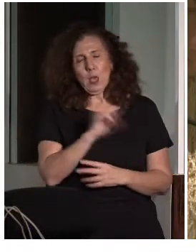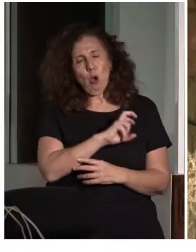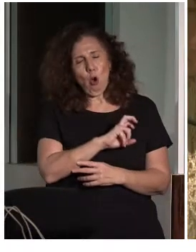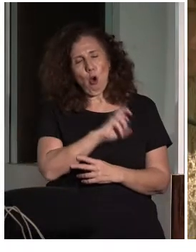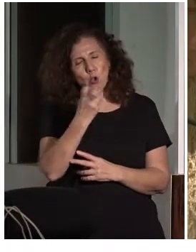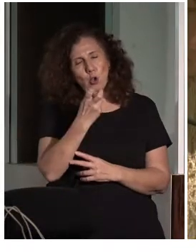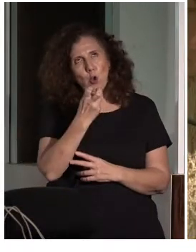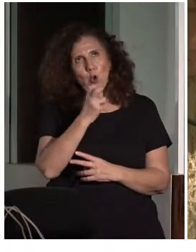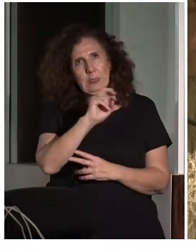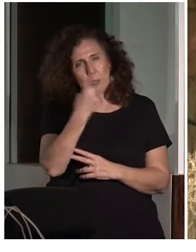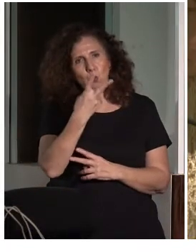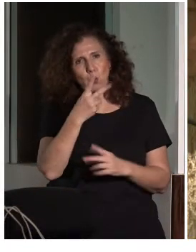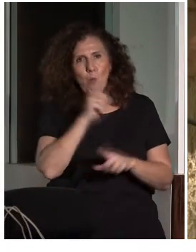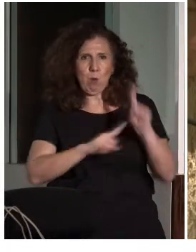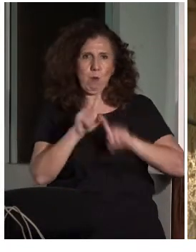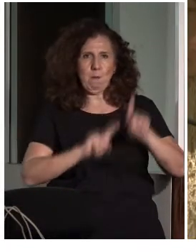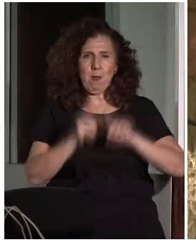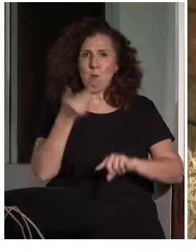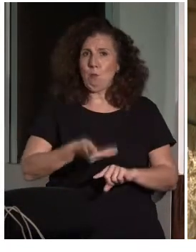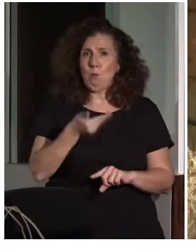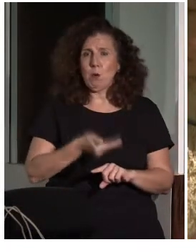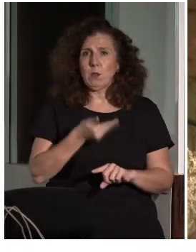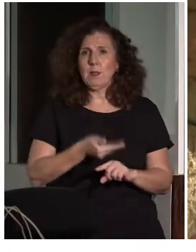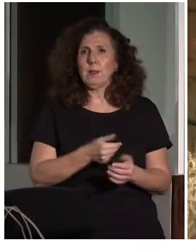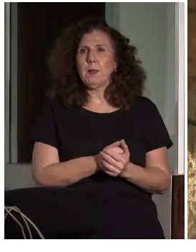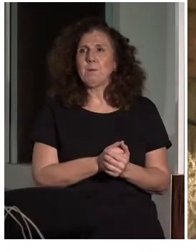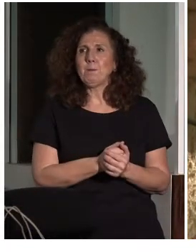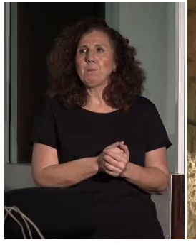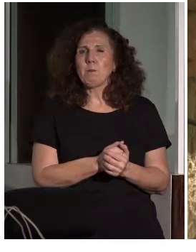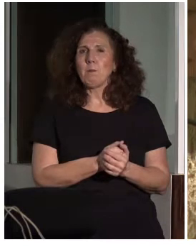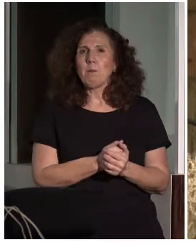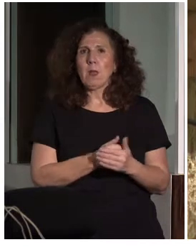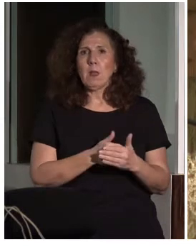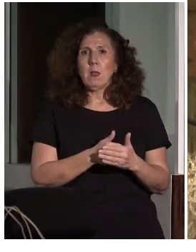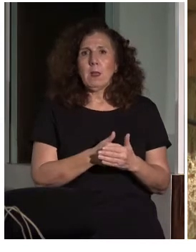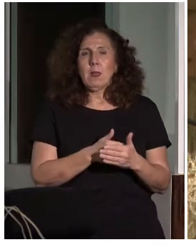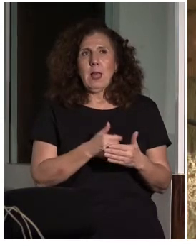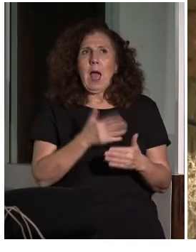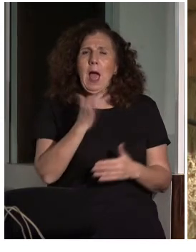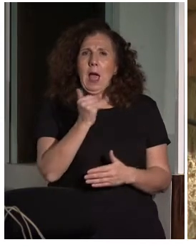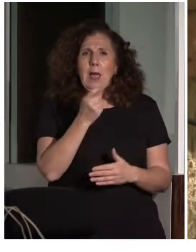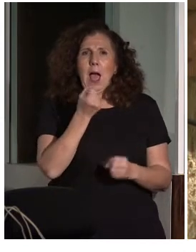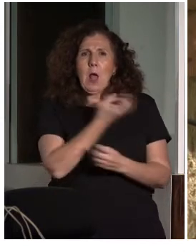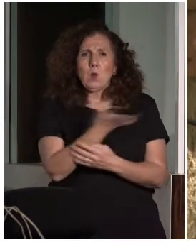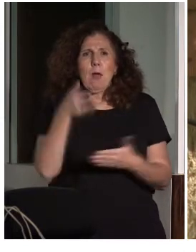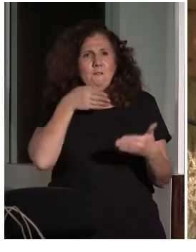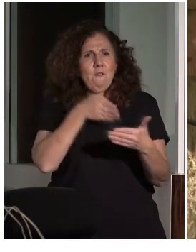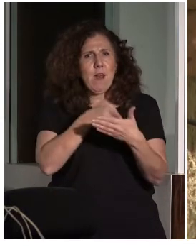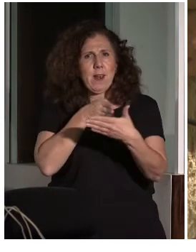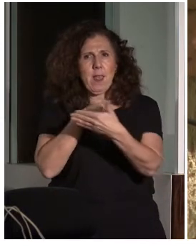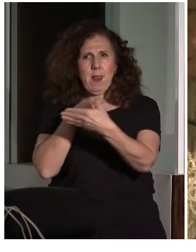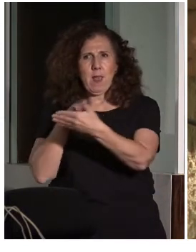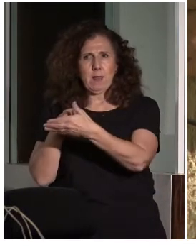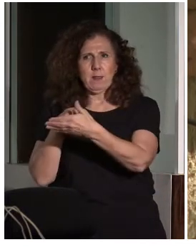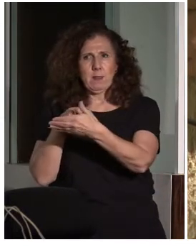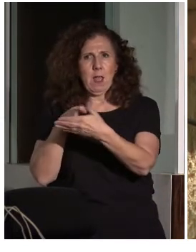se ha hablado aquí también, es que precisamente las barreras al conocimiento son las más difíciles o las que hoy en